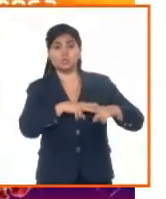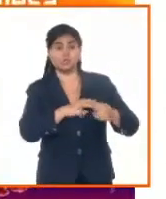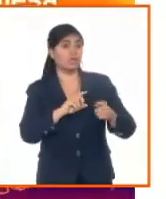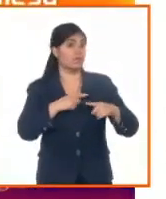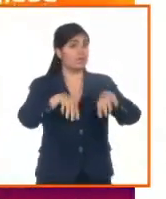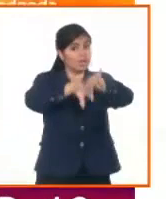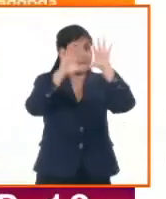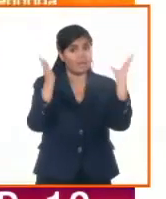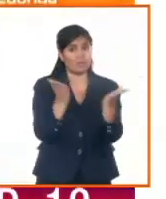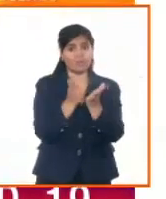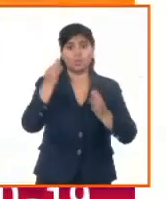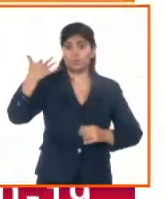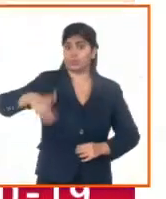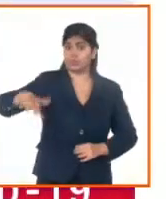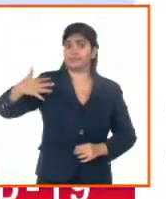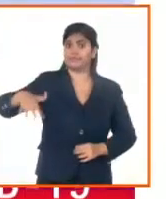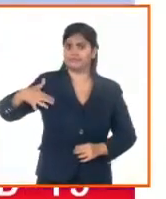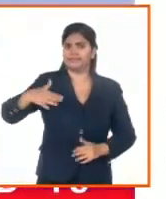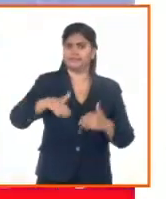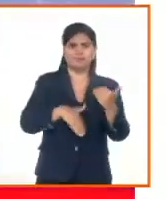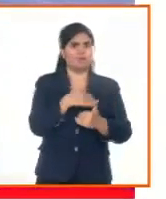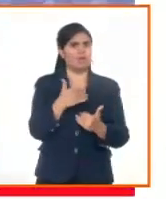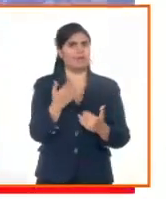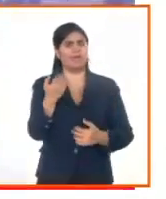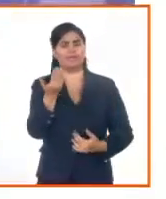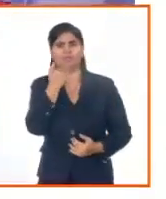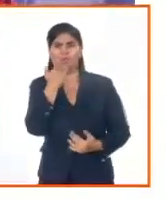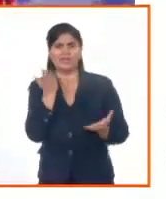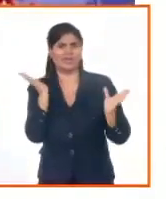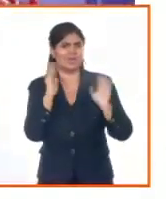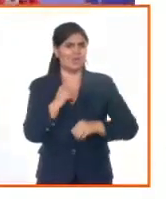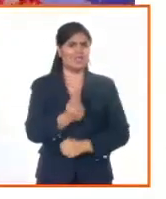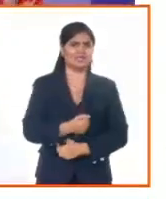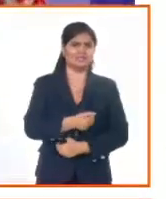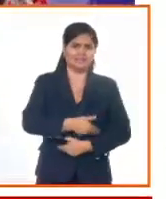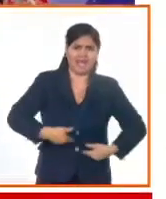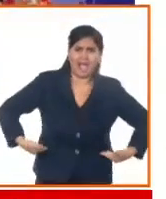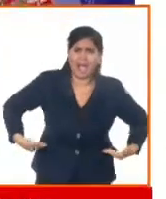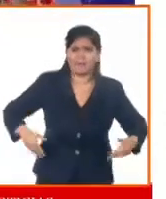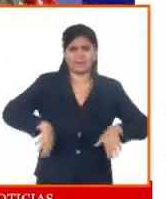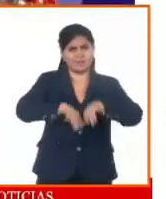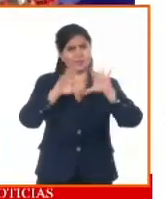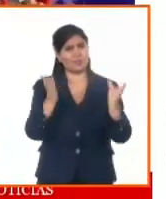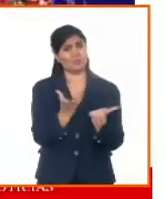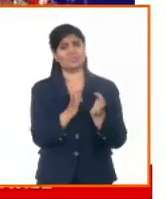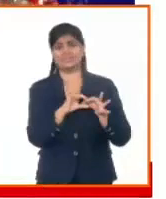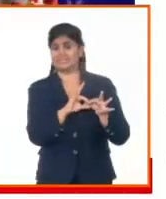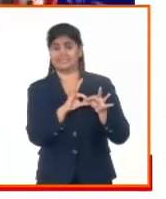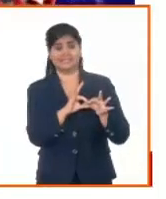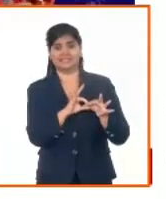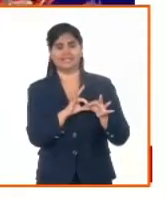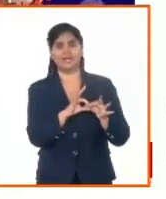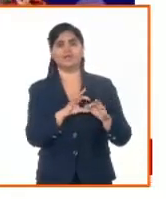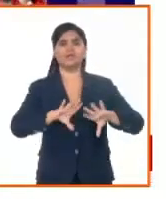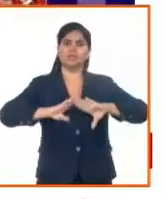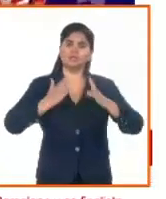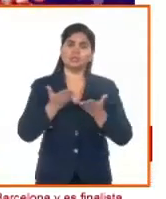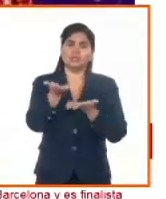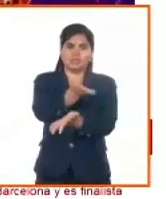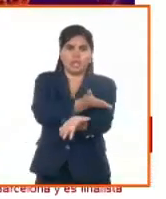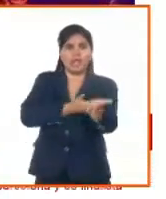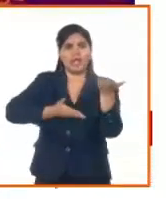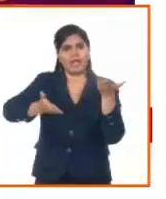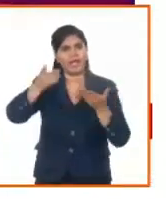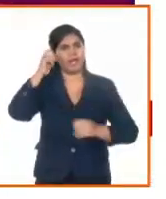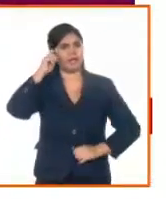carestía presente en la región, así como para fortalecer la integración y el comercio regional. La declaración de esta cumbre,